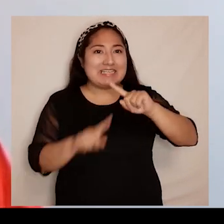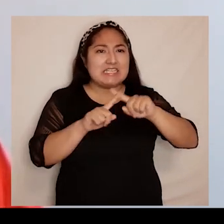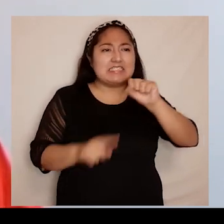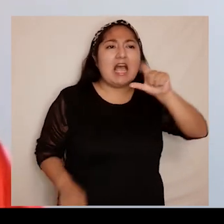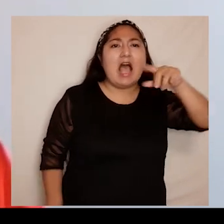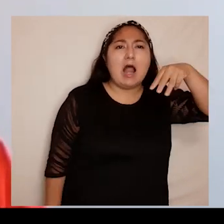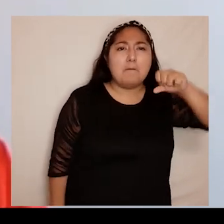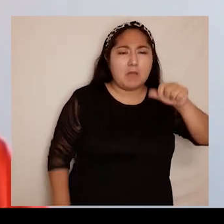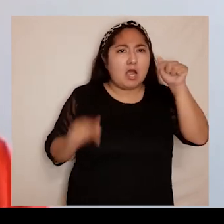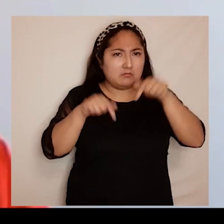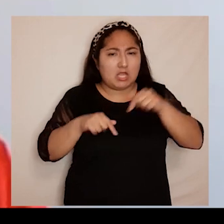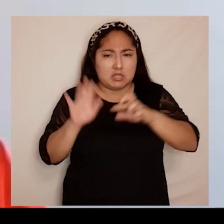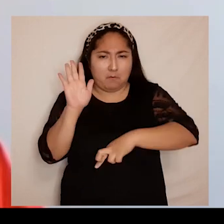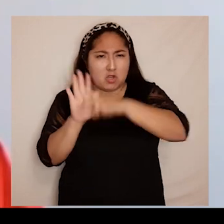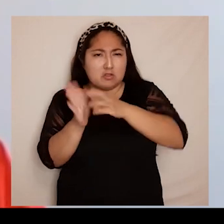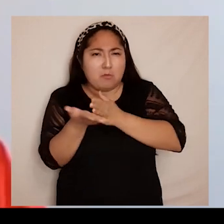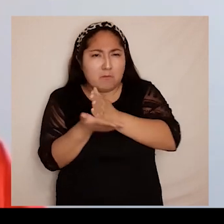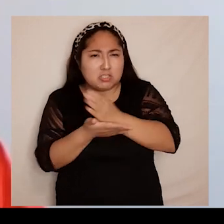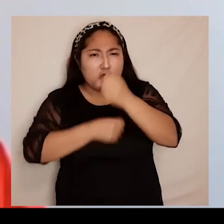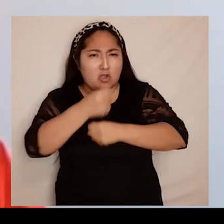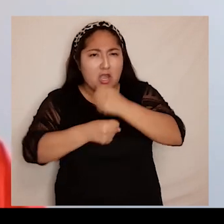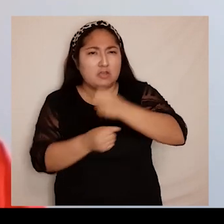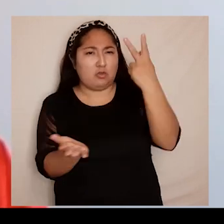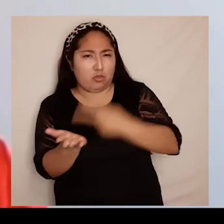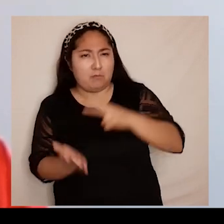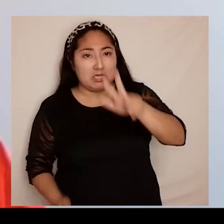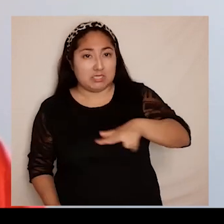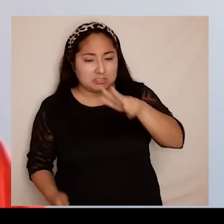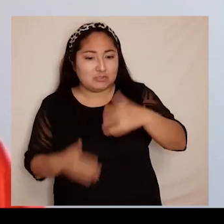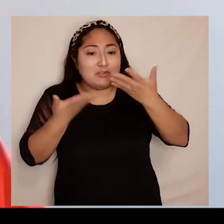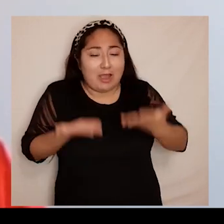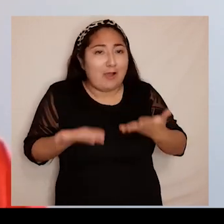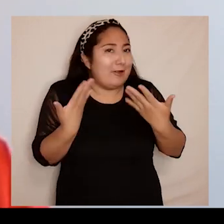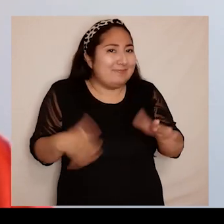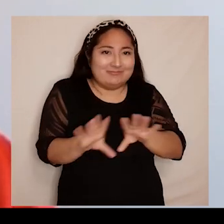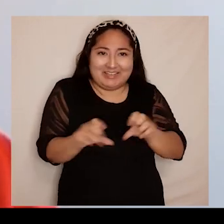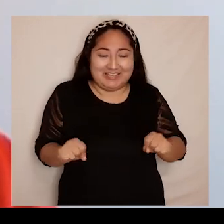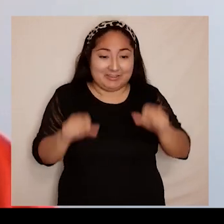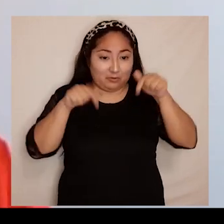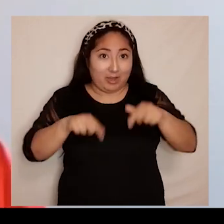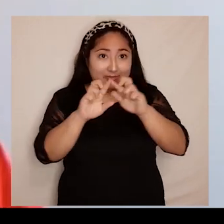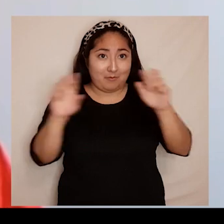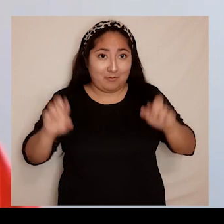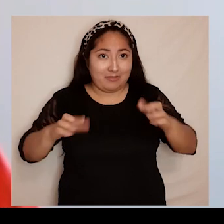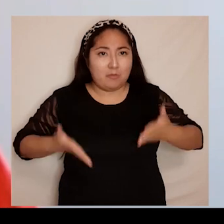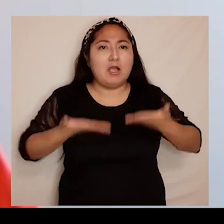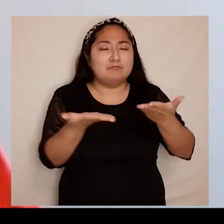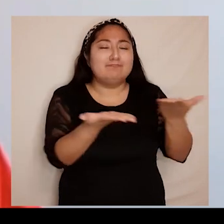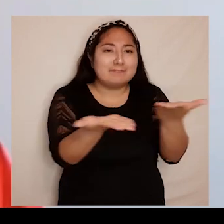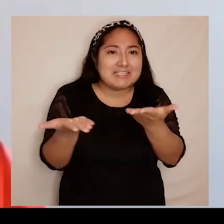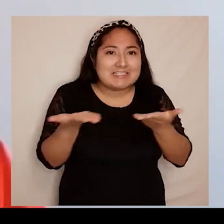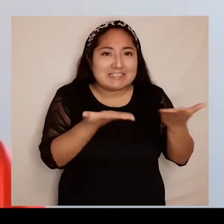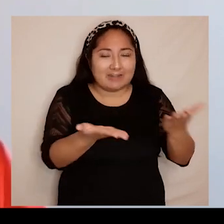proyecto que comenzó el año 2018 y hoy llega a su fin. Esta plataforma entrega servicios bibliotecarios